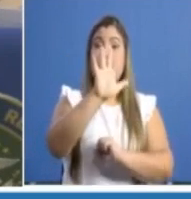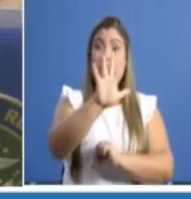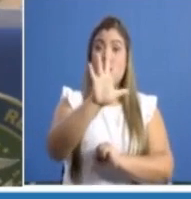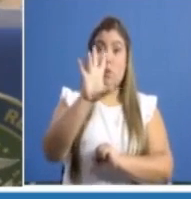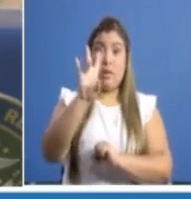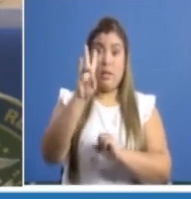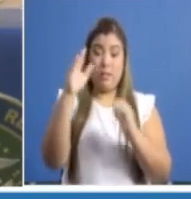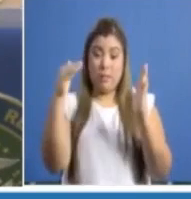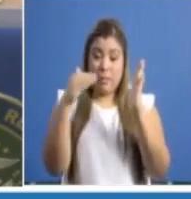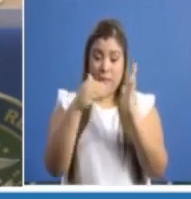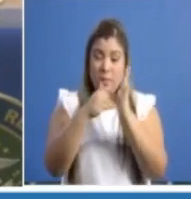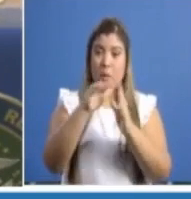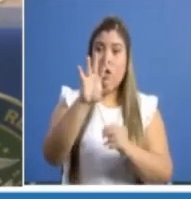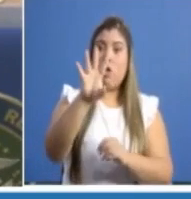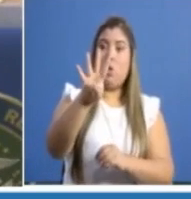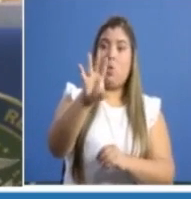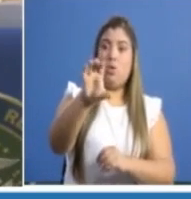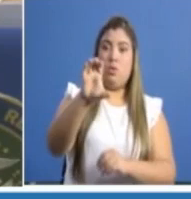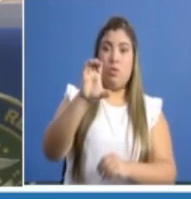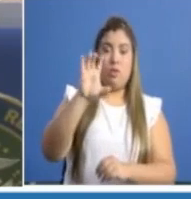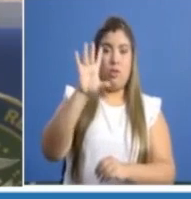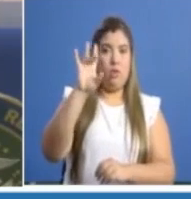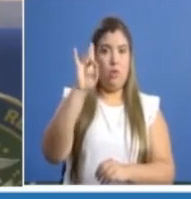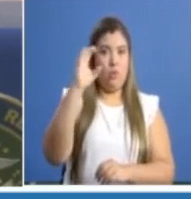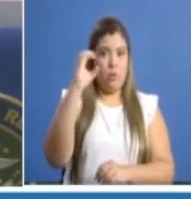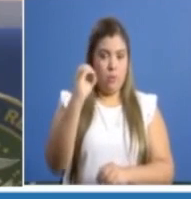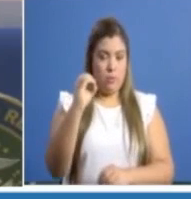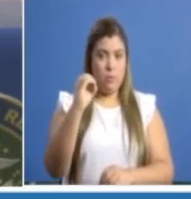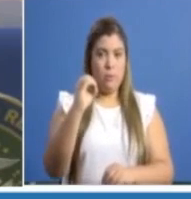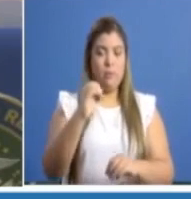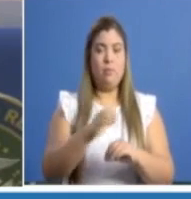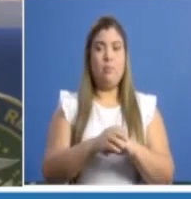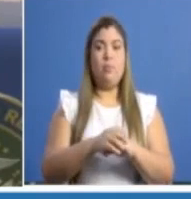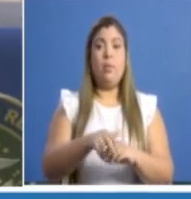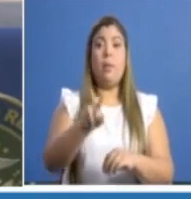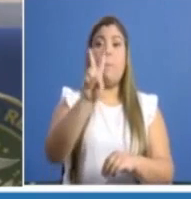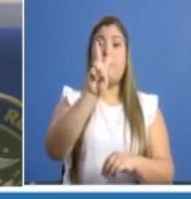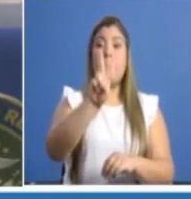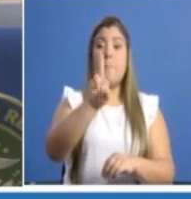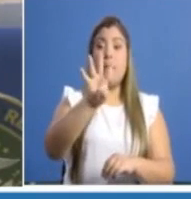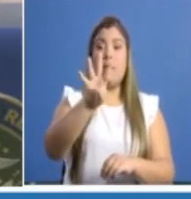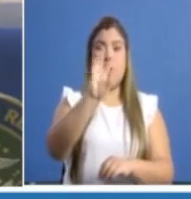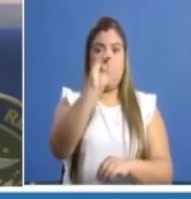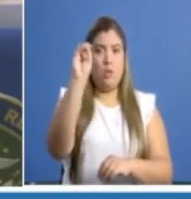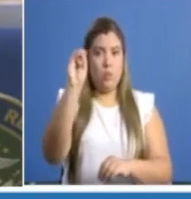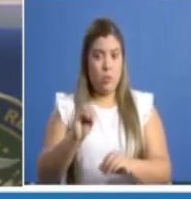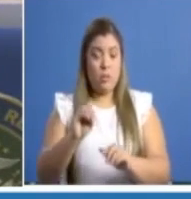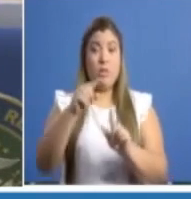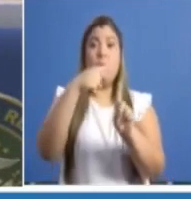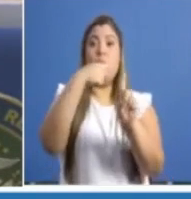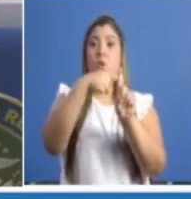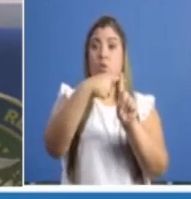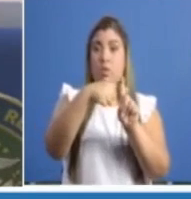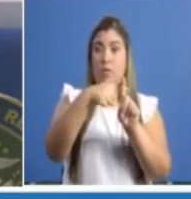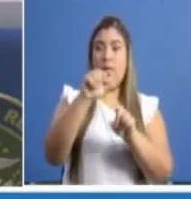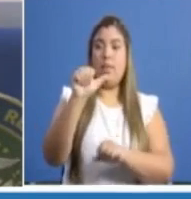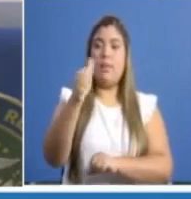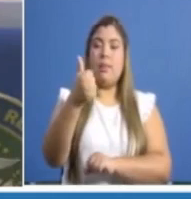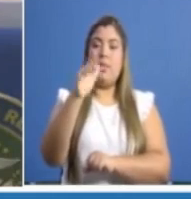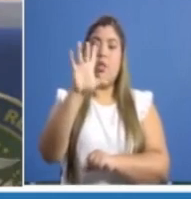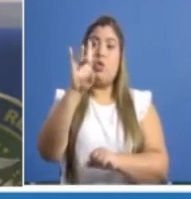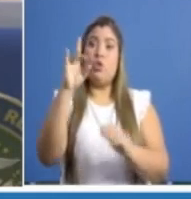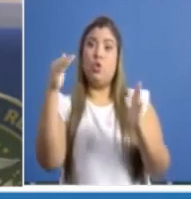.480. 24% son positivas, 18